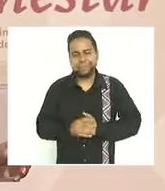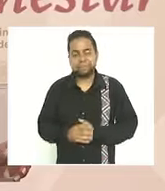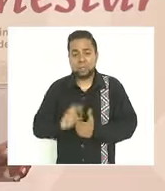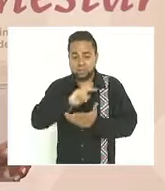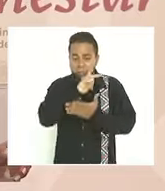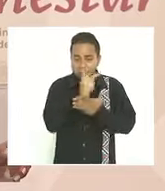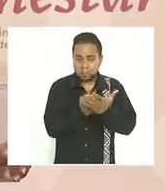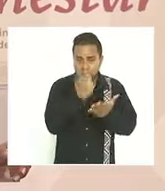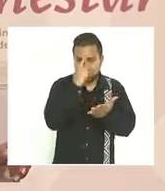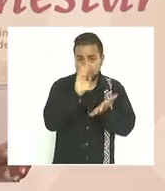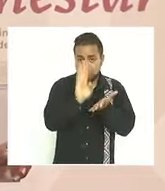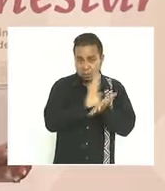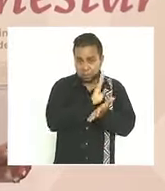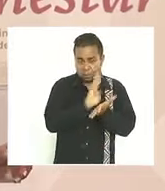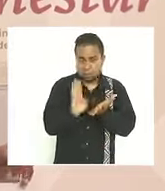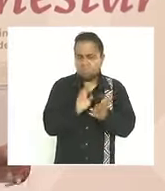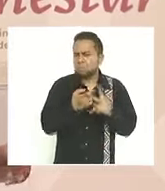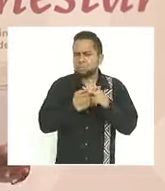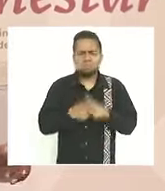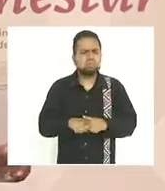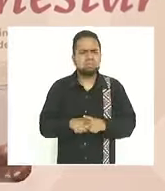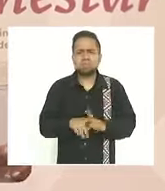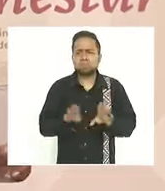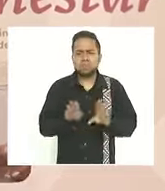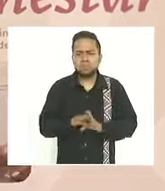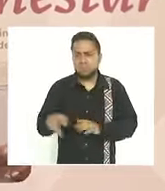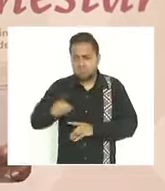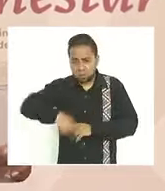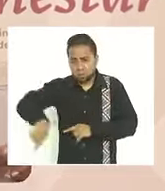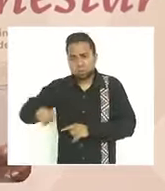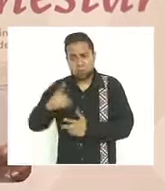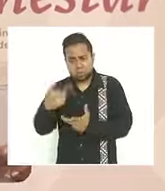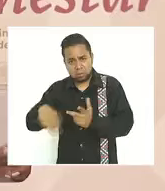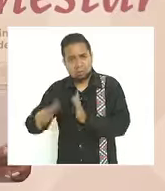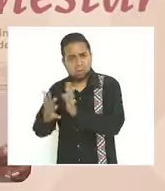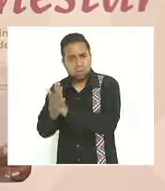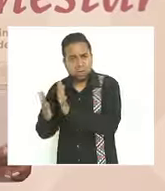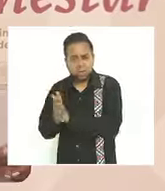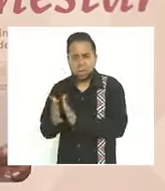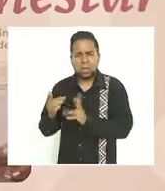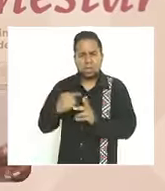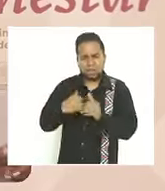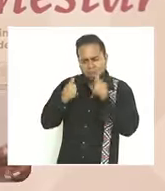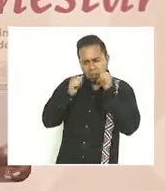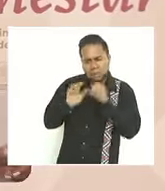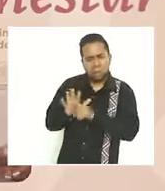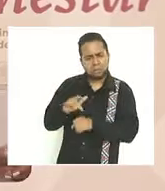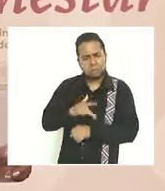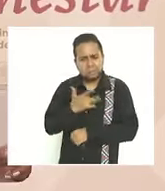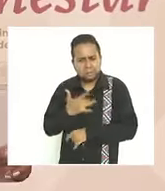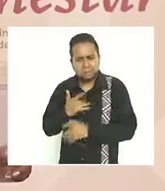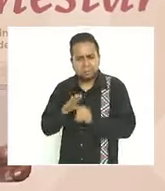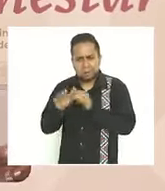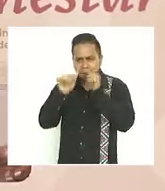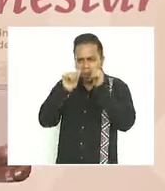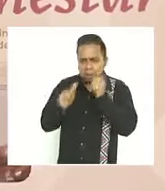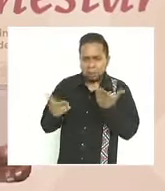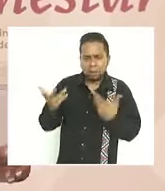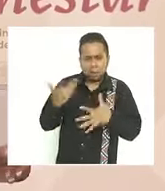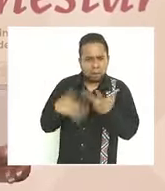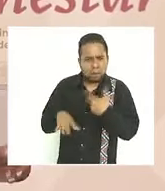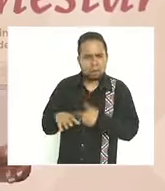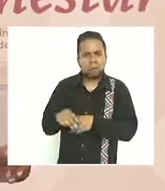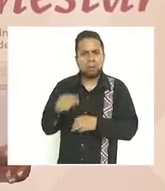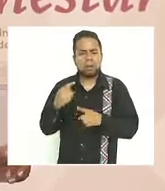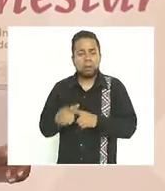programas de bienestar nacieron del mismo pueblo de escuchar sus sentimientos por un hombre